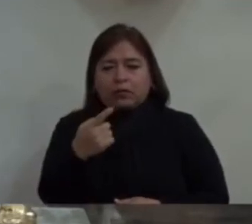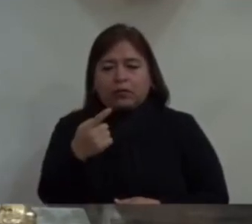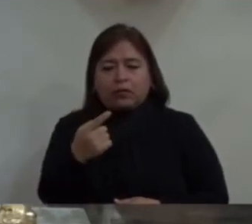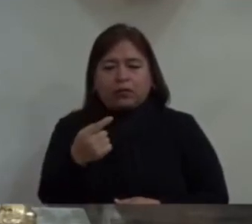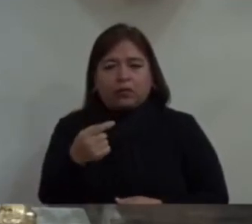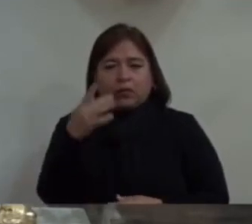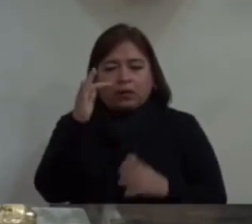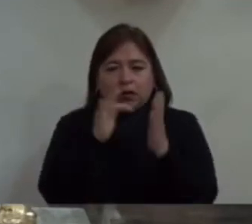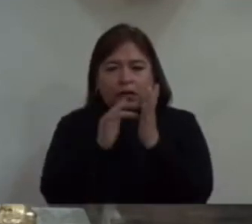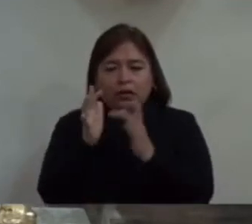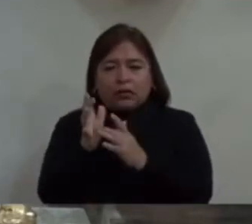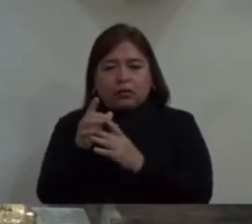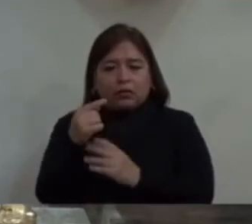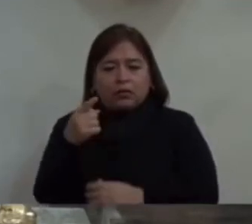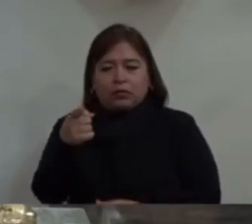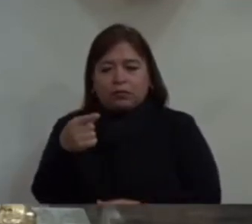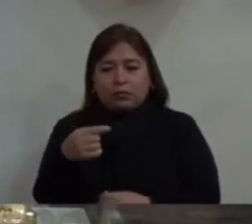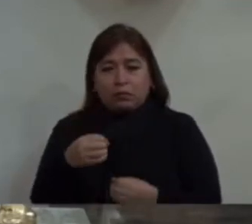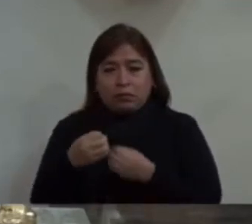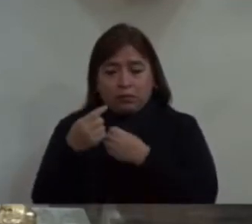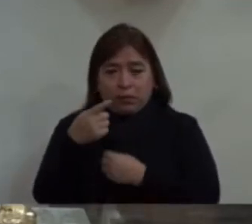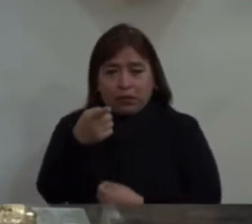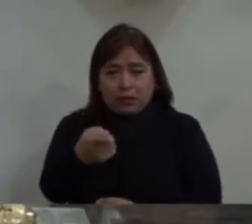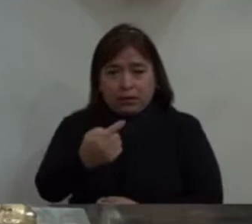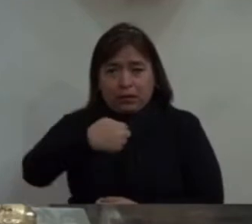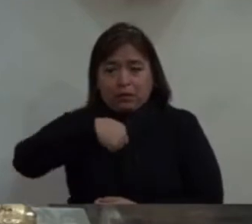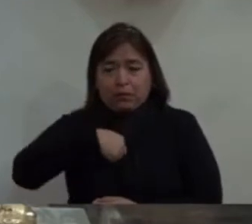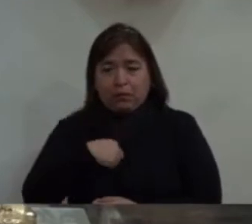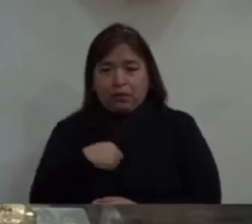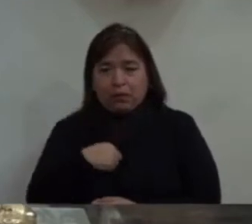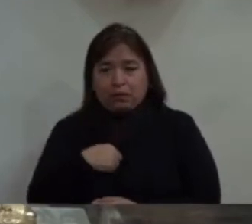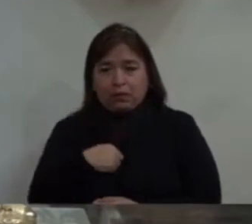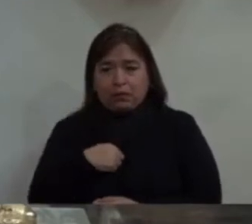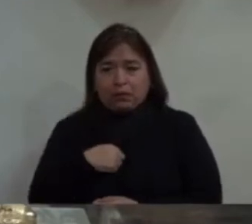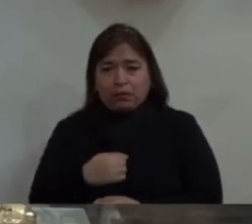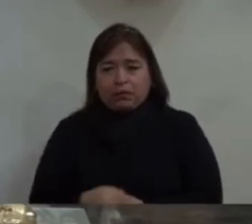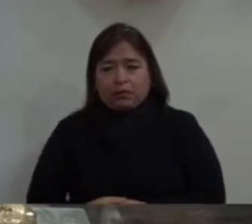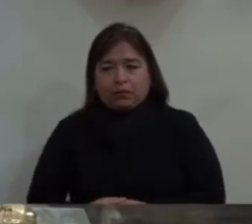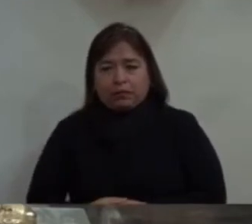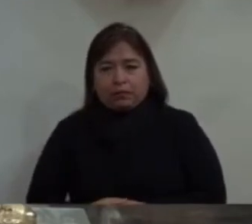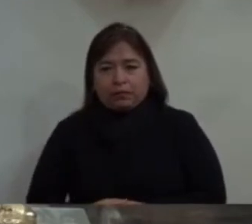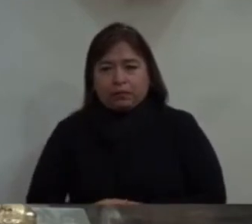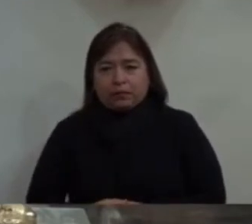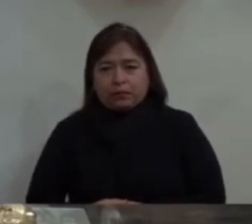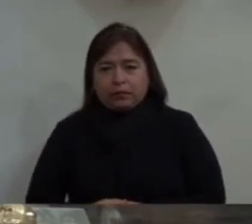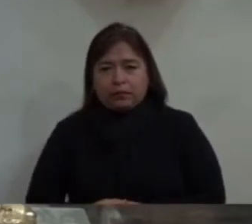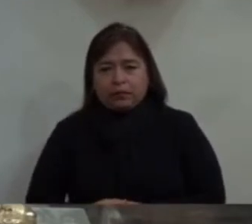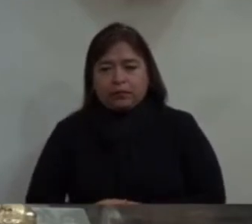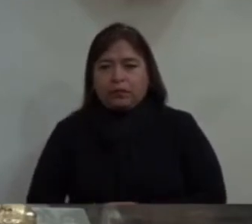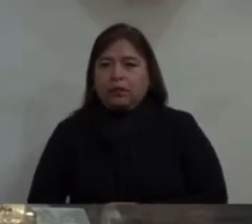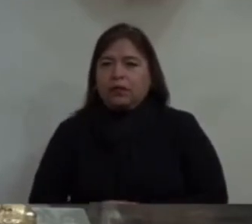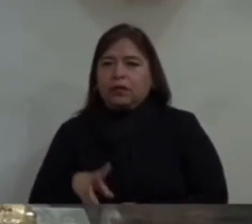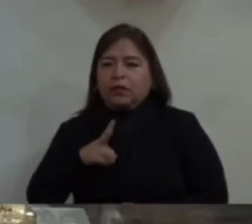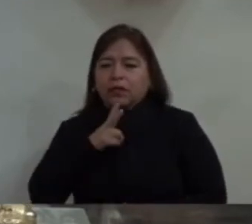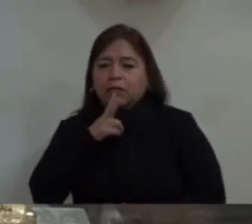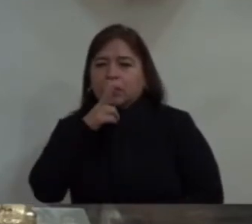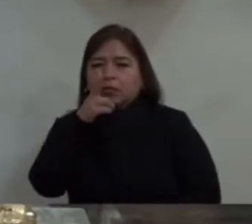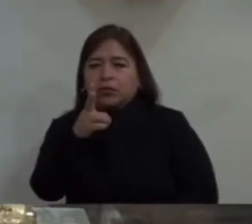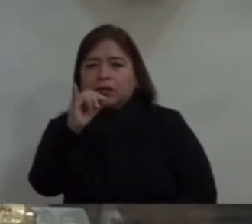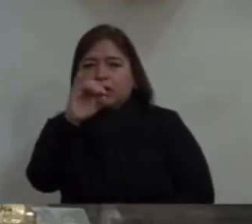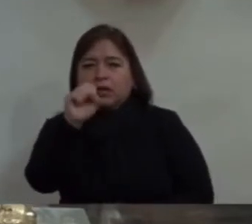y también para mí. Por eso, el profeta Isaías dice, miren